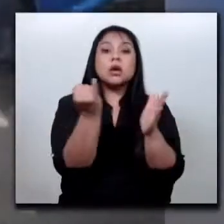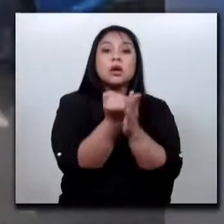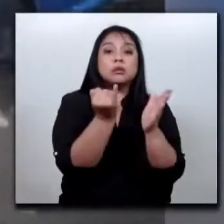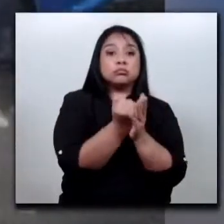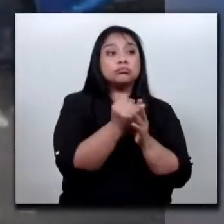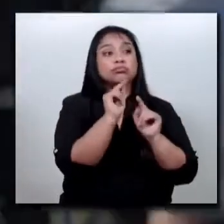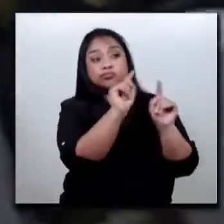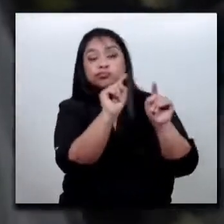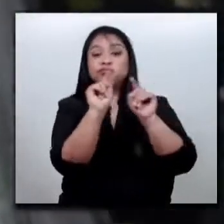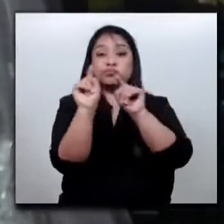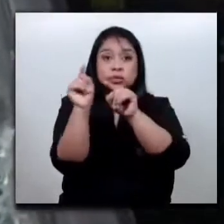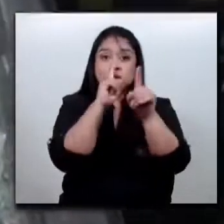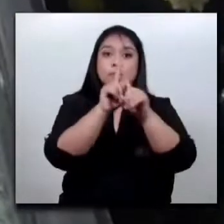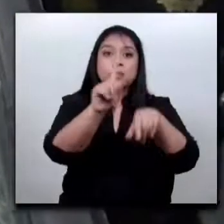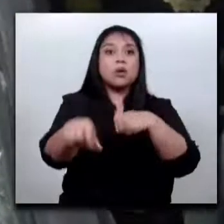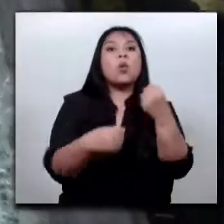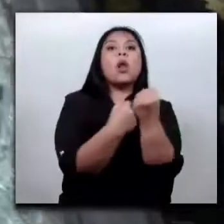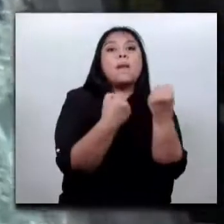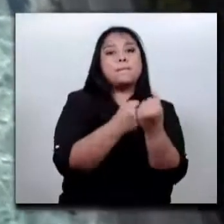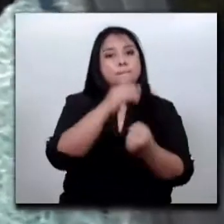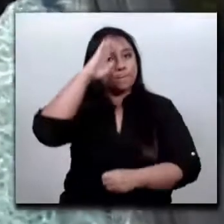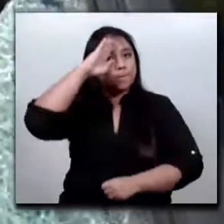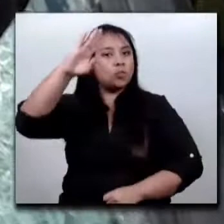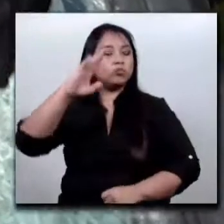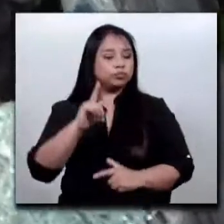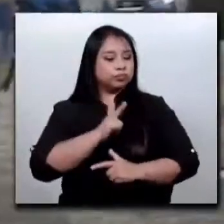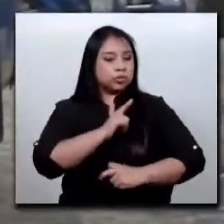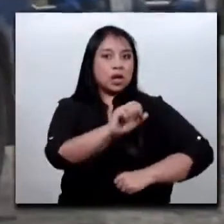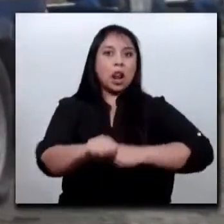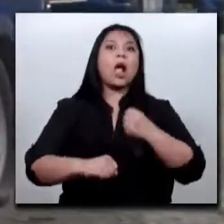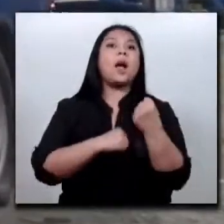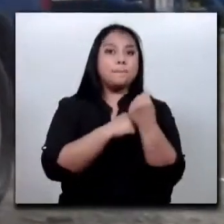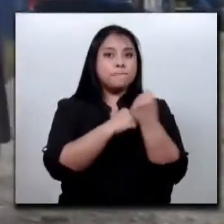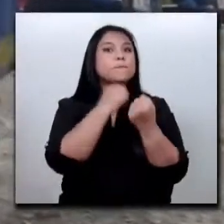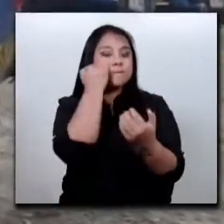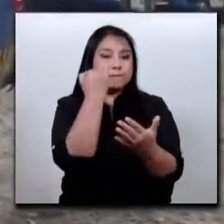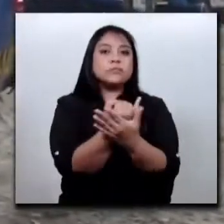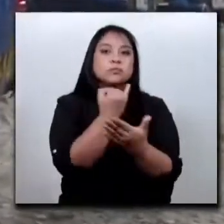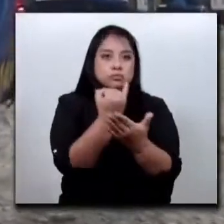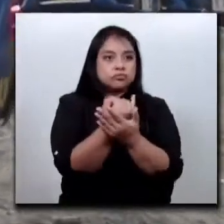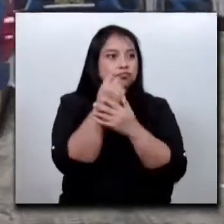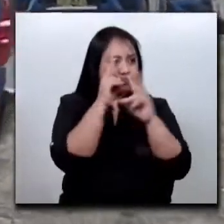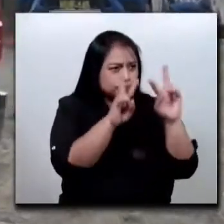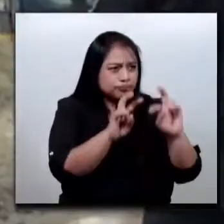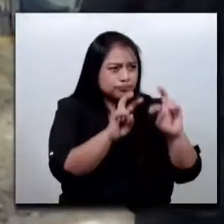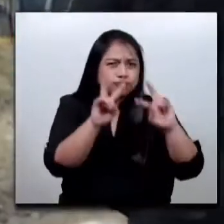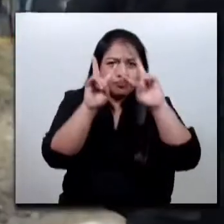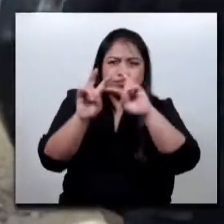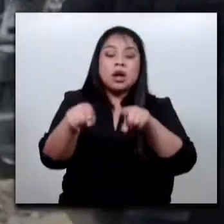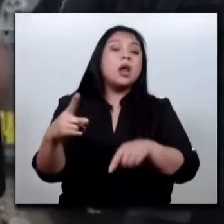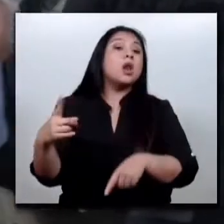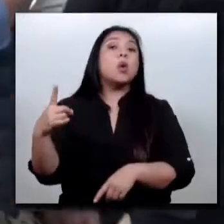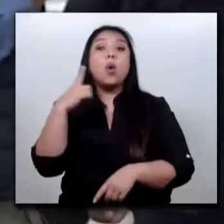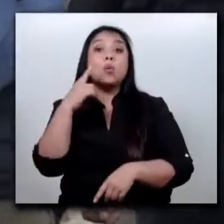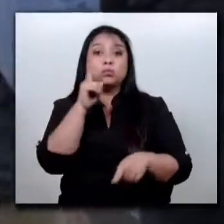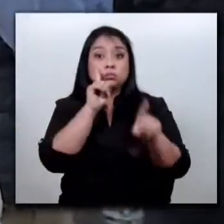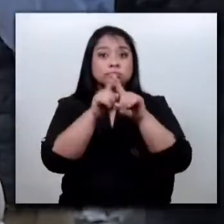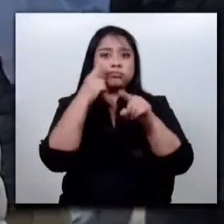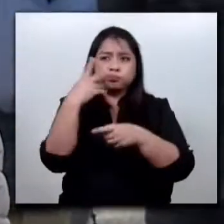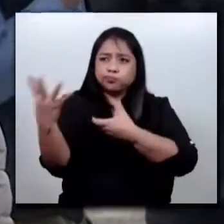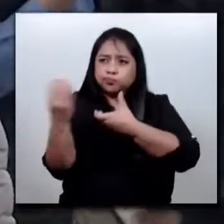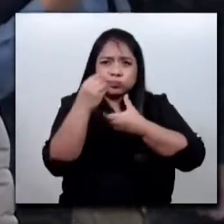con el apoyo de las fuerzas de seguridad como auxiliares de la investigación, las autoridades se encargan de recabar la información de los